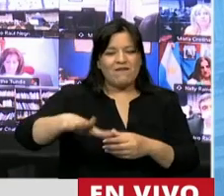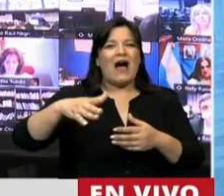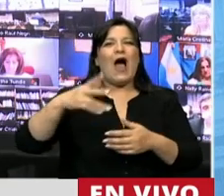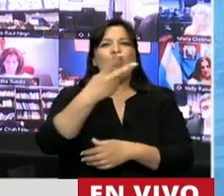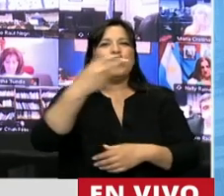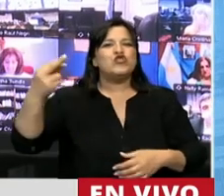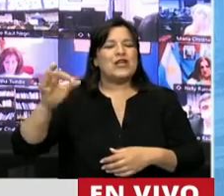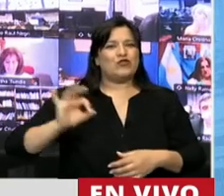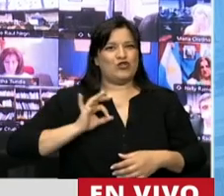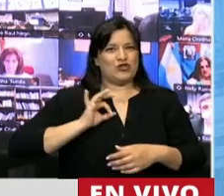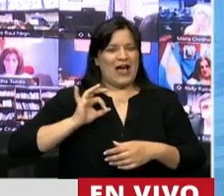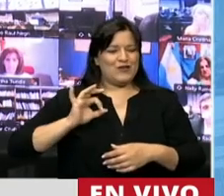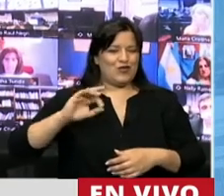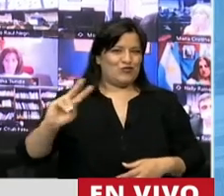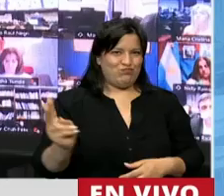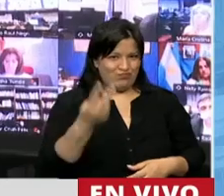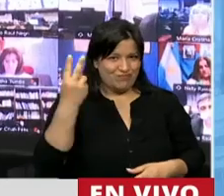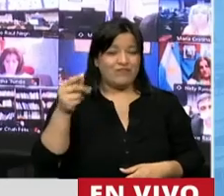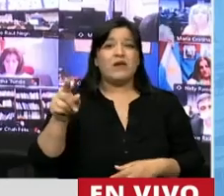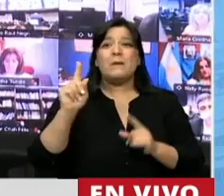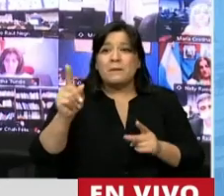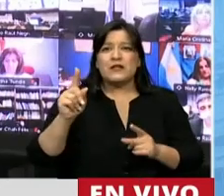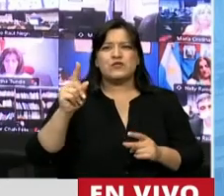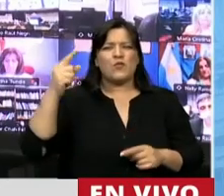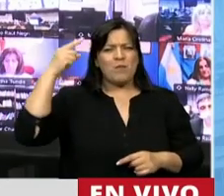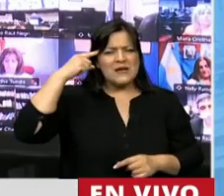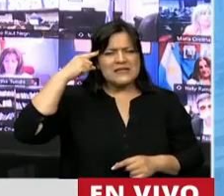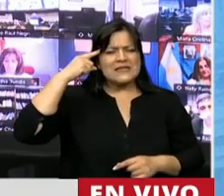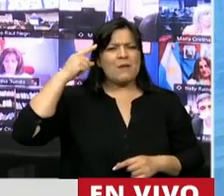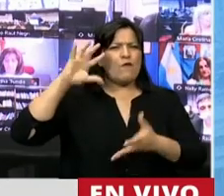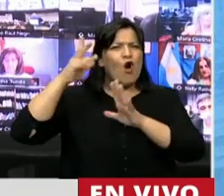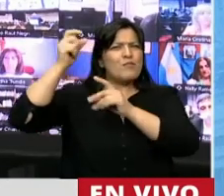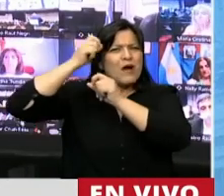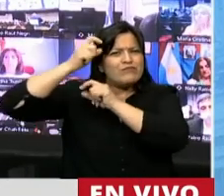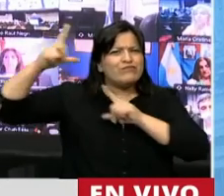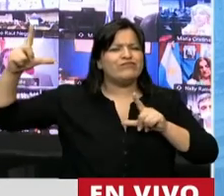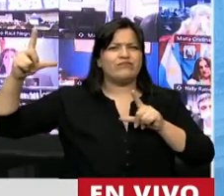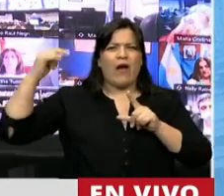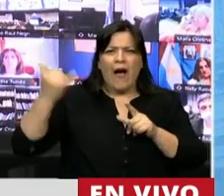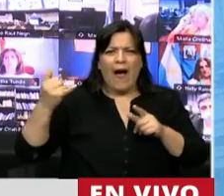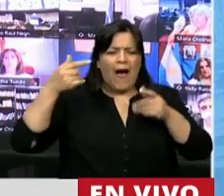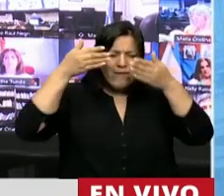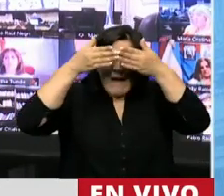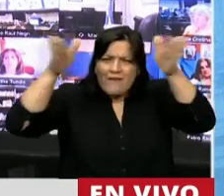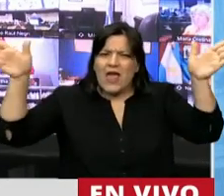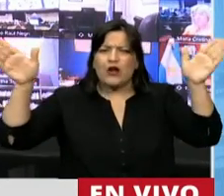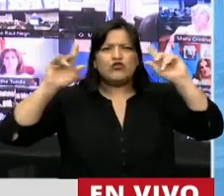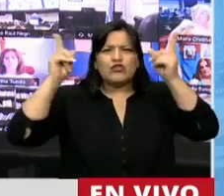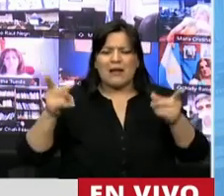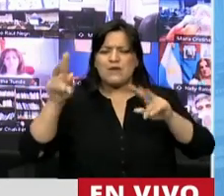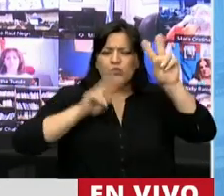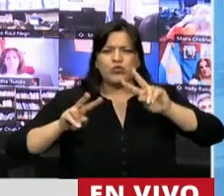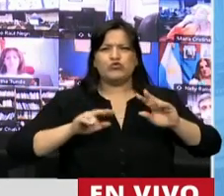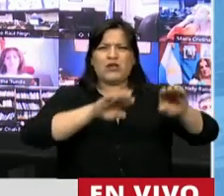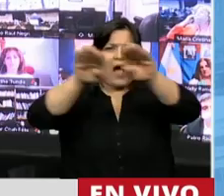hombre que desde el interior, desde ese federalismo, desde ese pensamiento amplio, pero además equitativo,